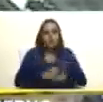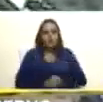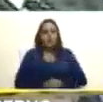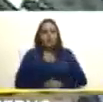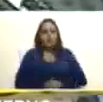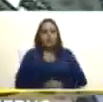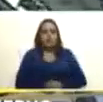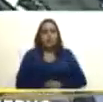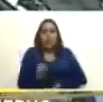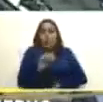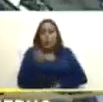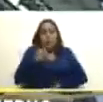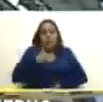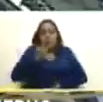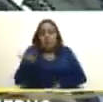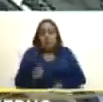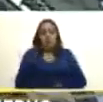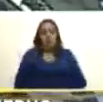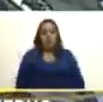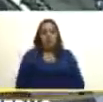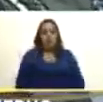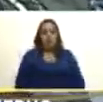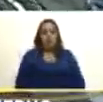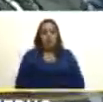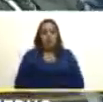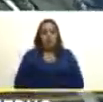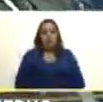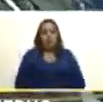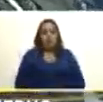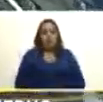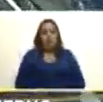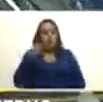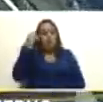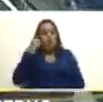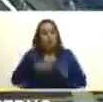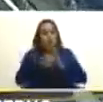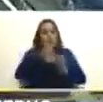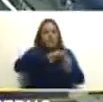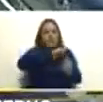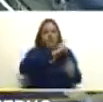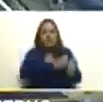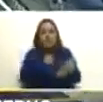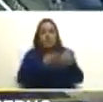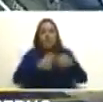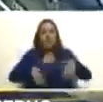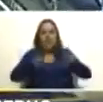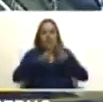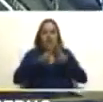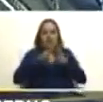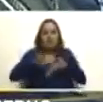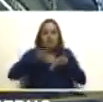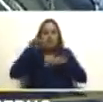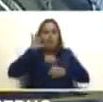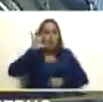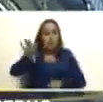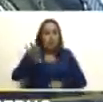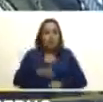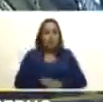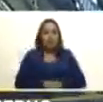o por quien sabe qué cosa creo que tiene más fortaleza moral espiritual para un país